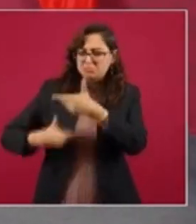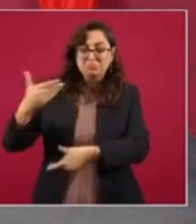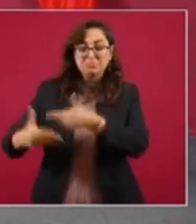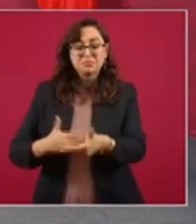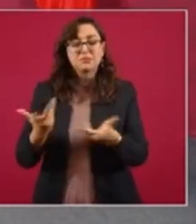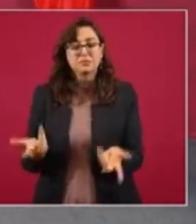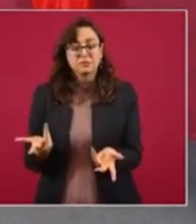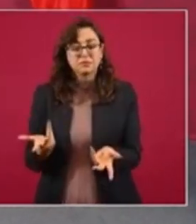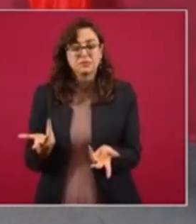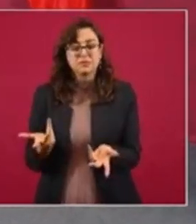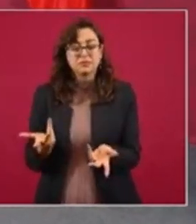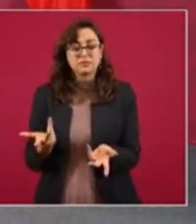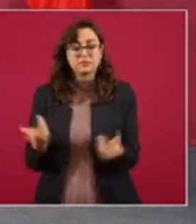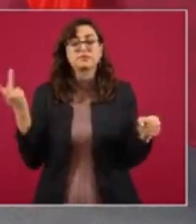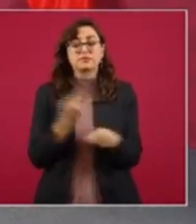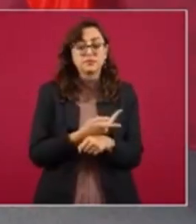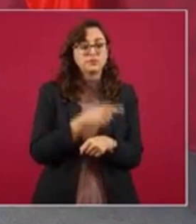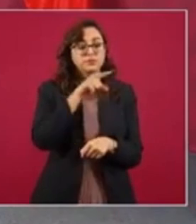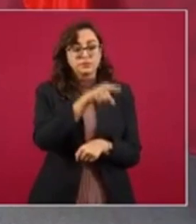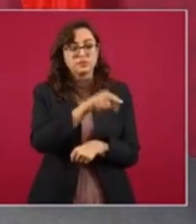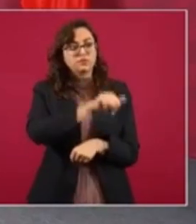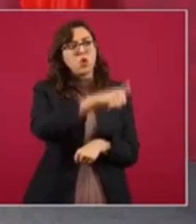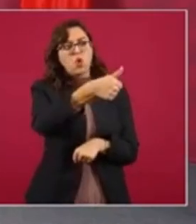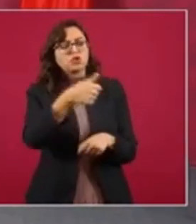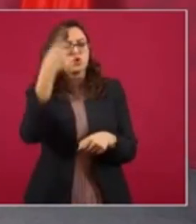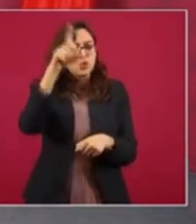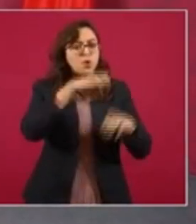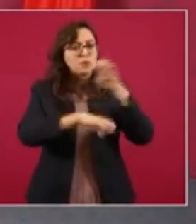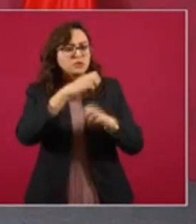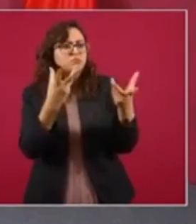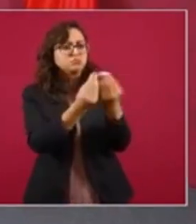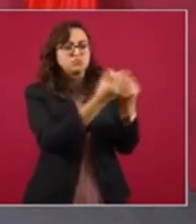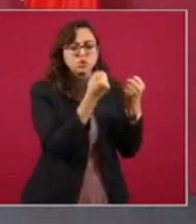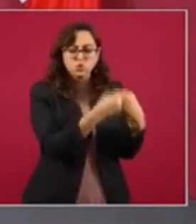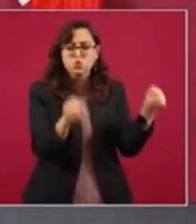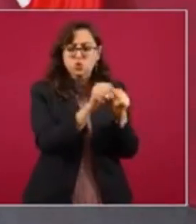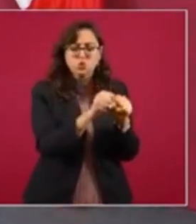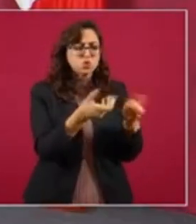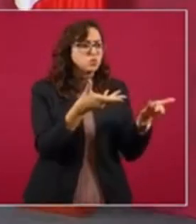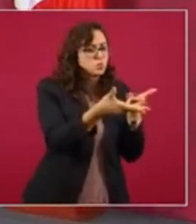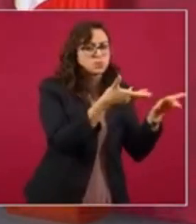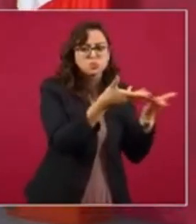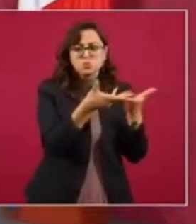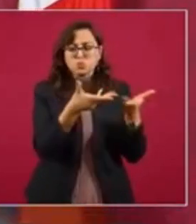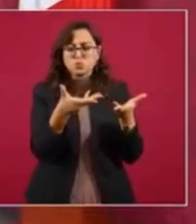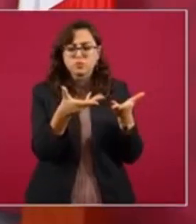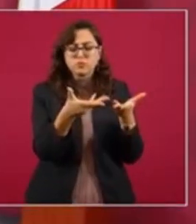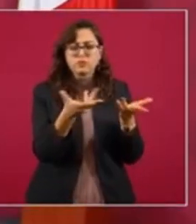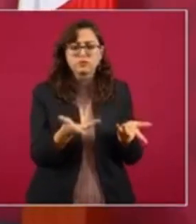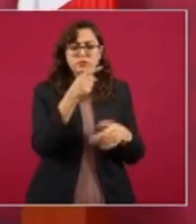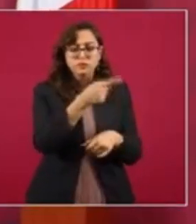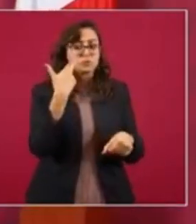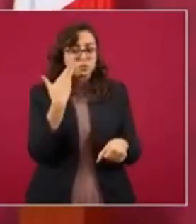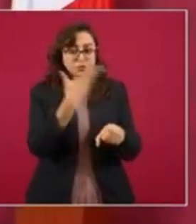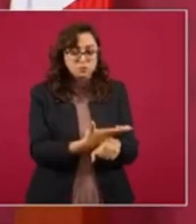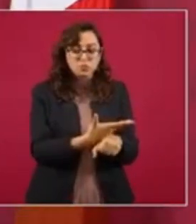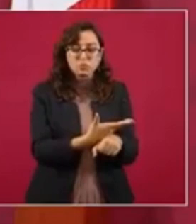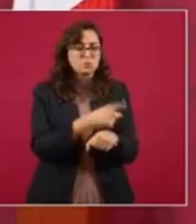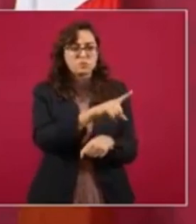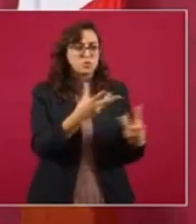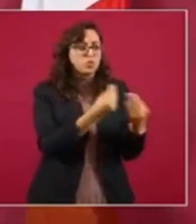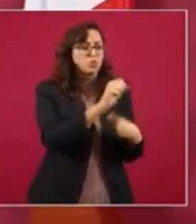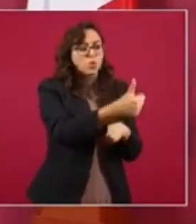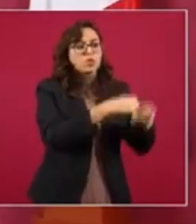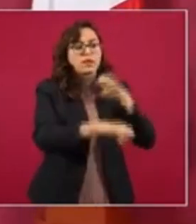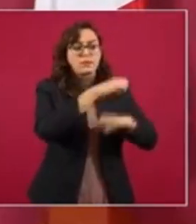se reúne, se asocia con otras empresas, ya no aparece ella como la responsable, participan en otras